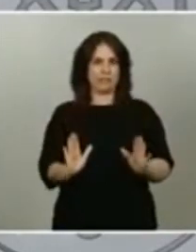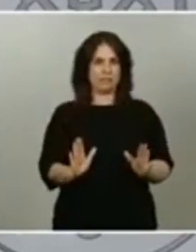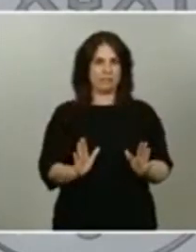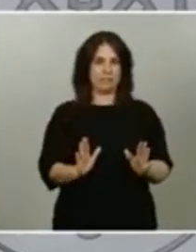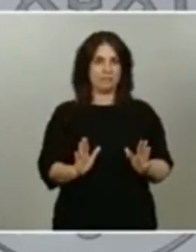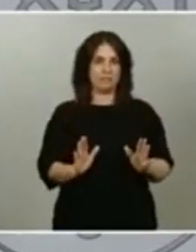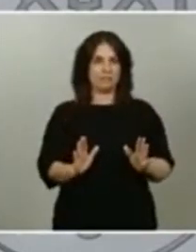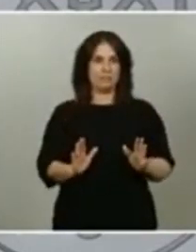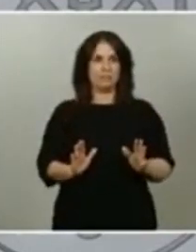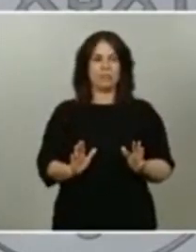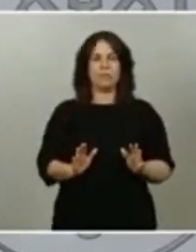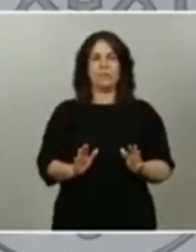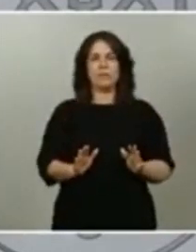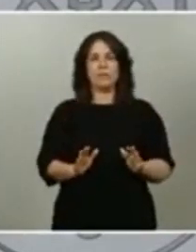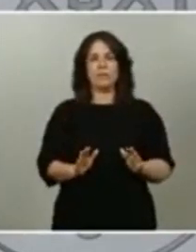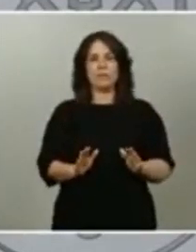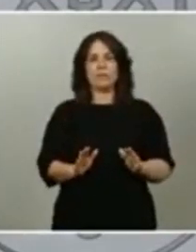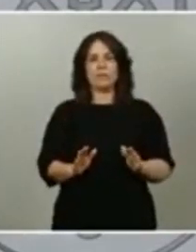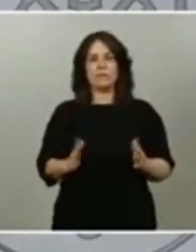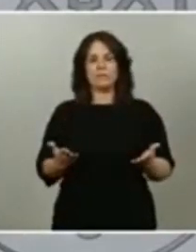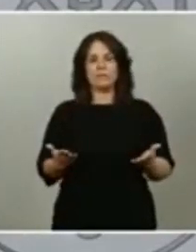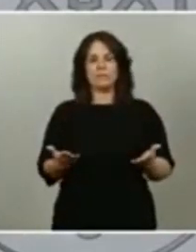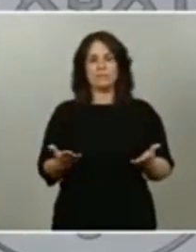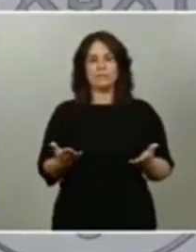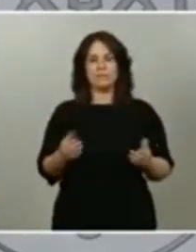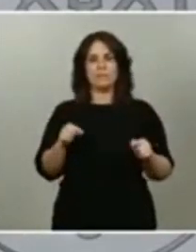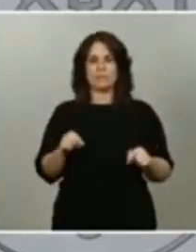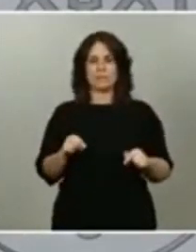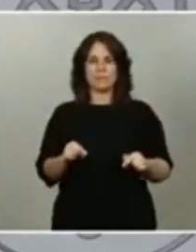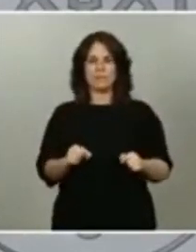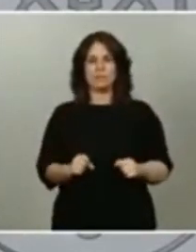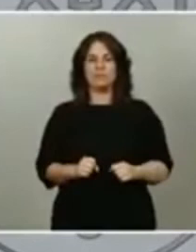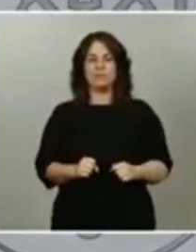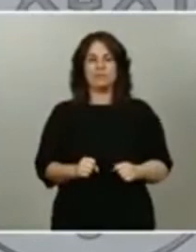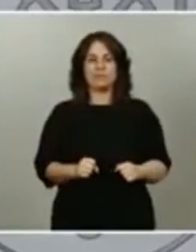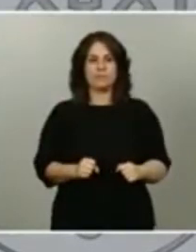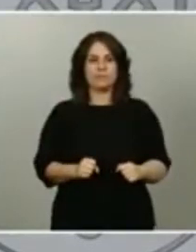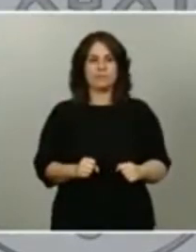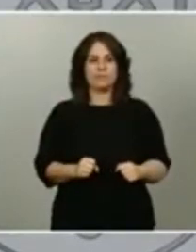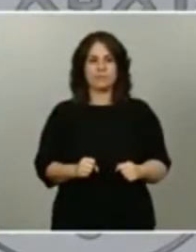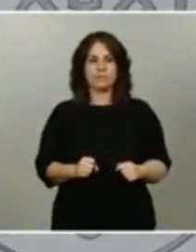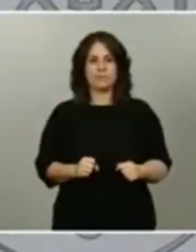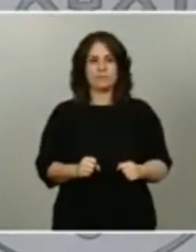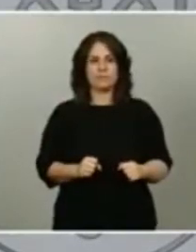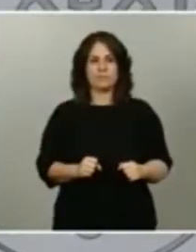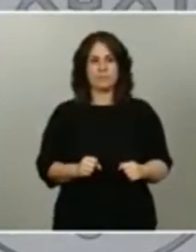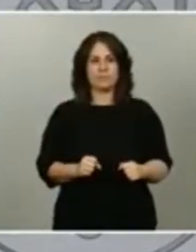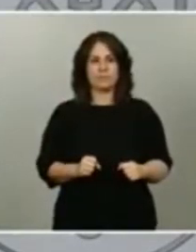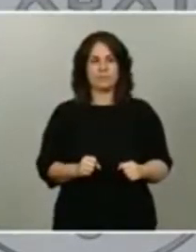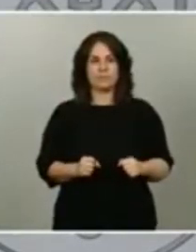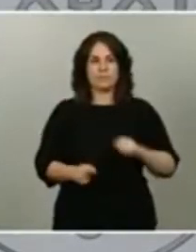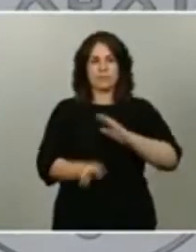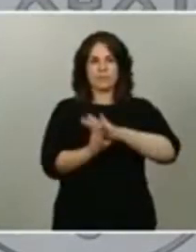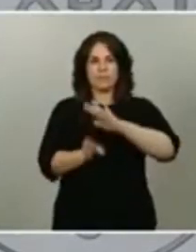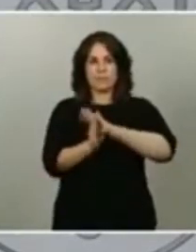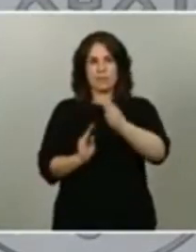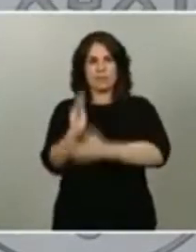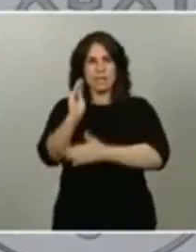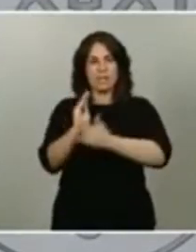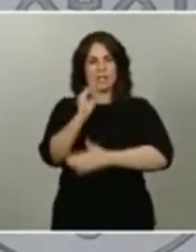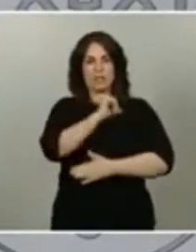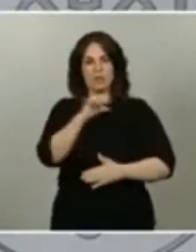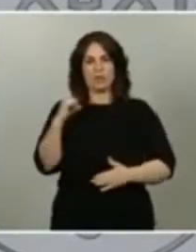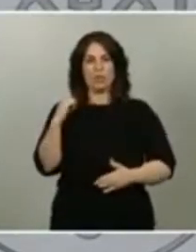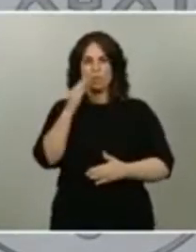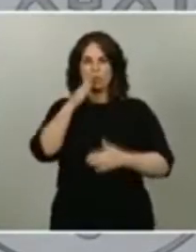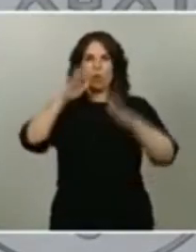esta cuestión tiene que ver con el mantenimiento de las prestaciones a los autónomos por cese de actividad o caída de